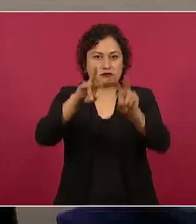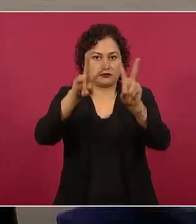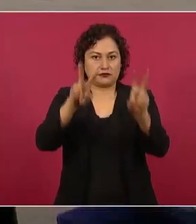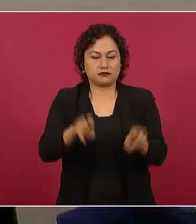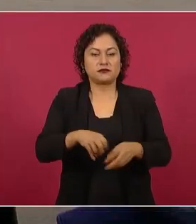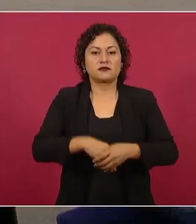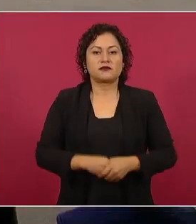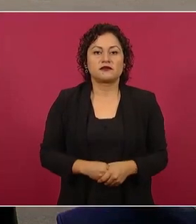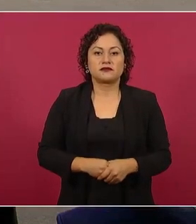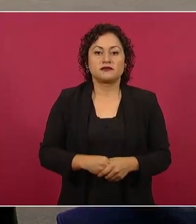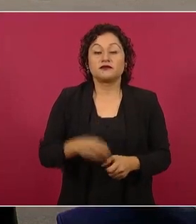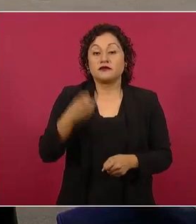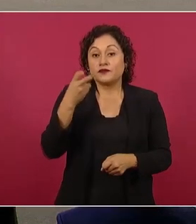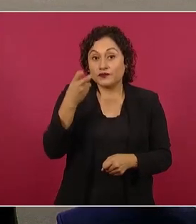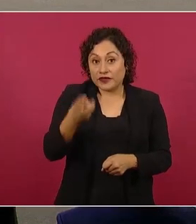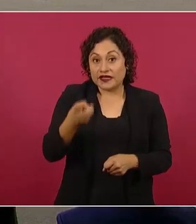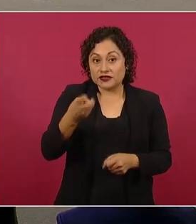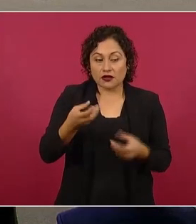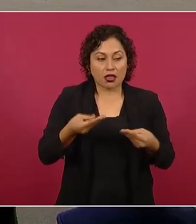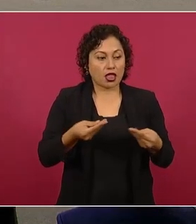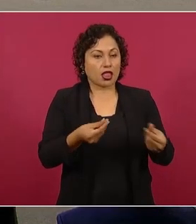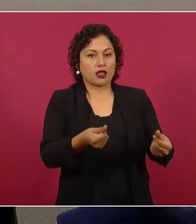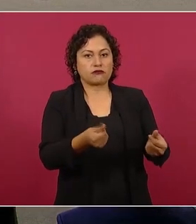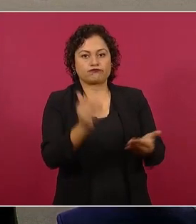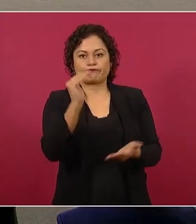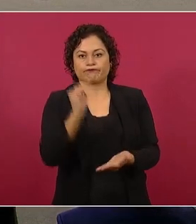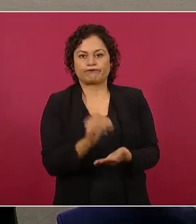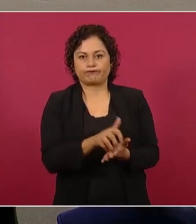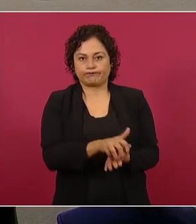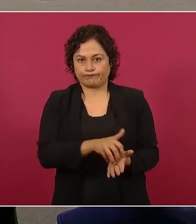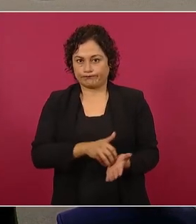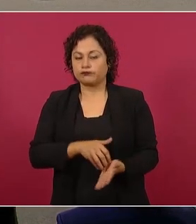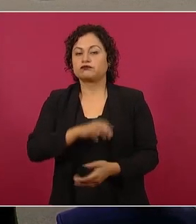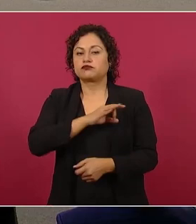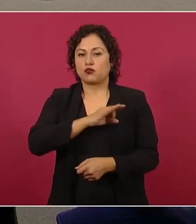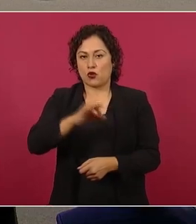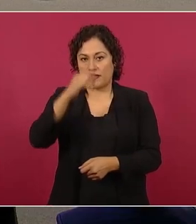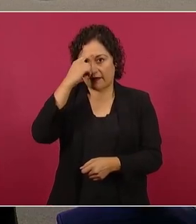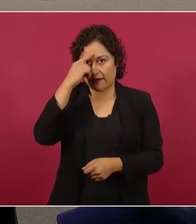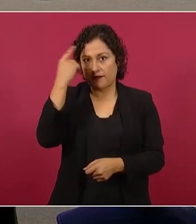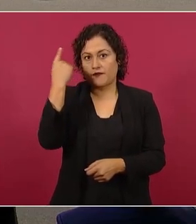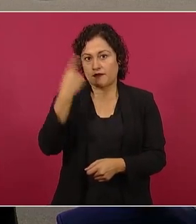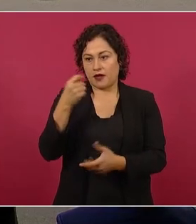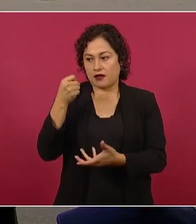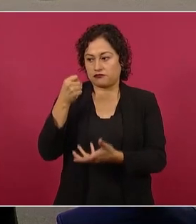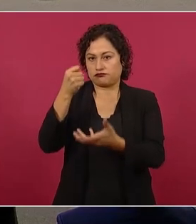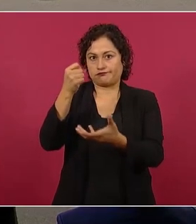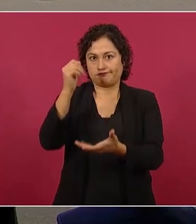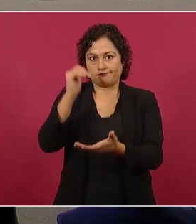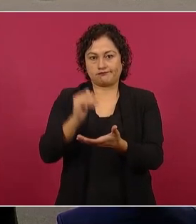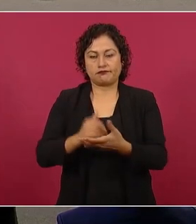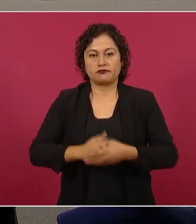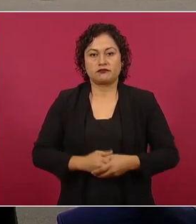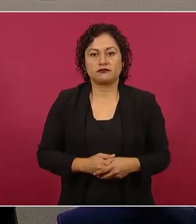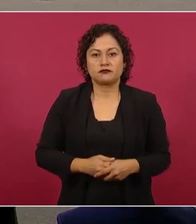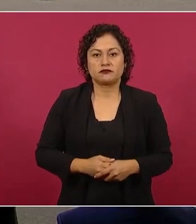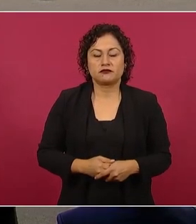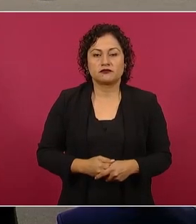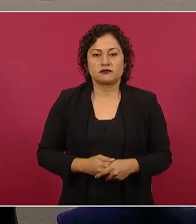disminuirá el gasto público que ahora se destina a la duplicidad de funciones.